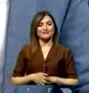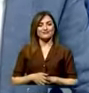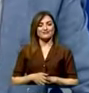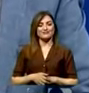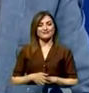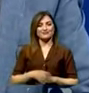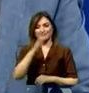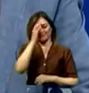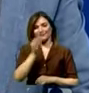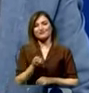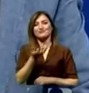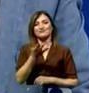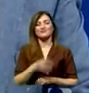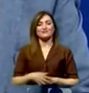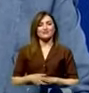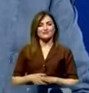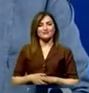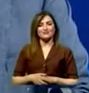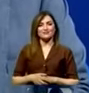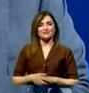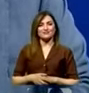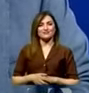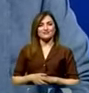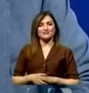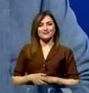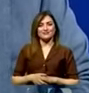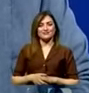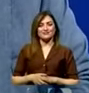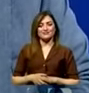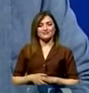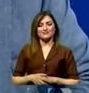Liz, muchas gracias. Un saludo. Gracias a usted, ministra. Un abrazo.